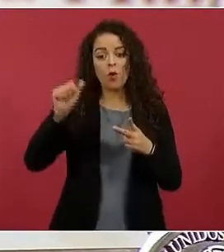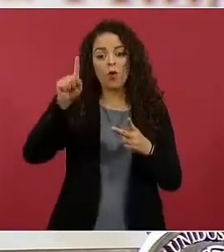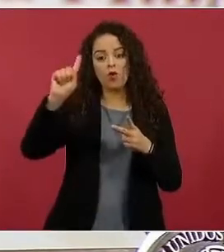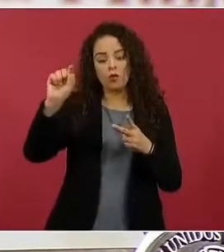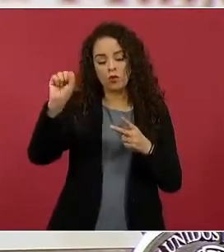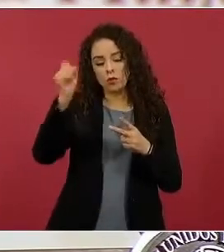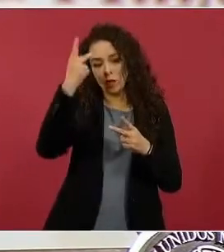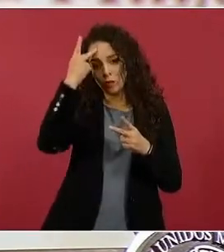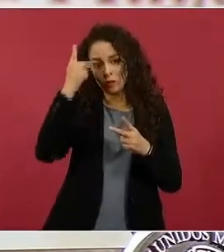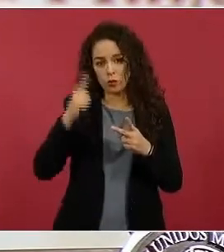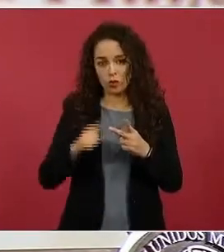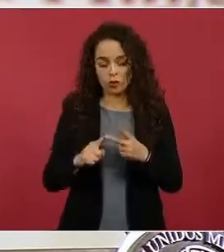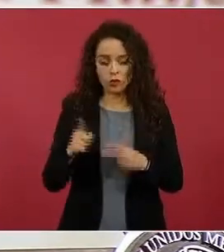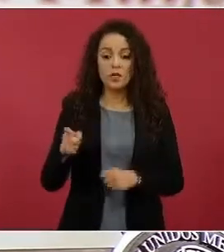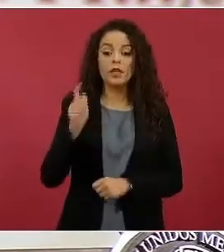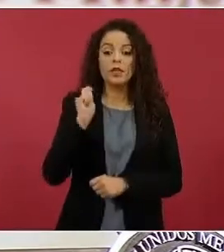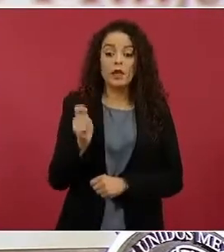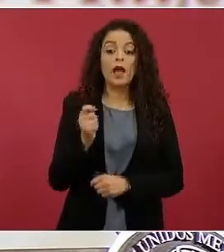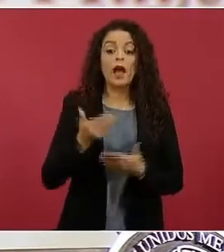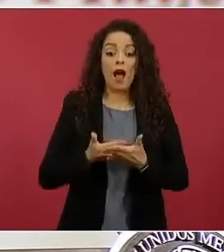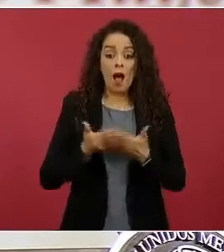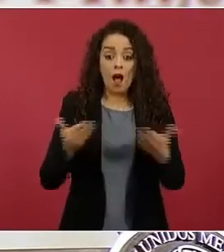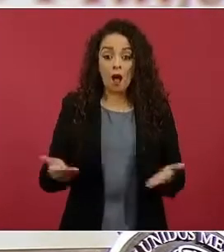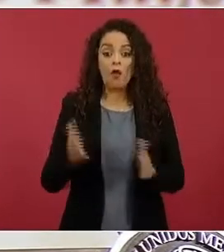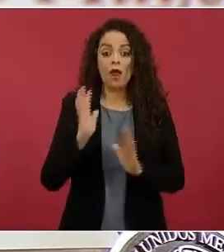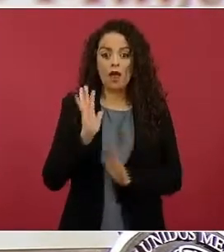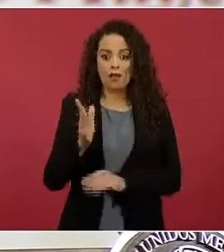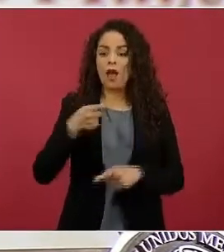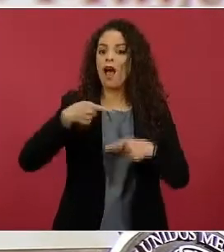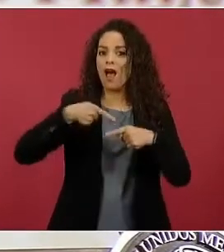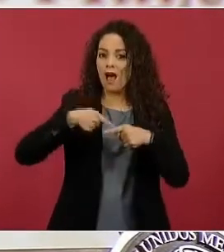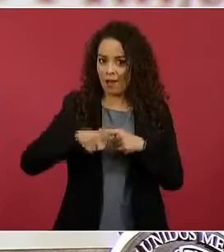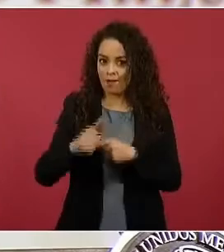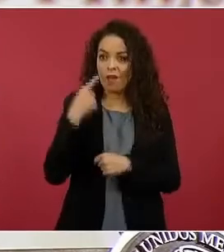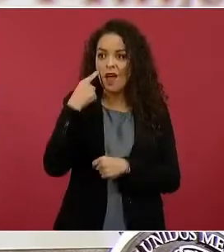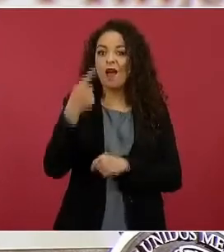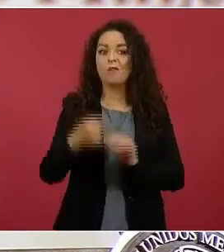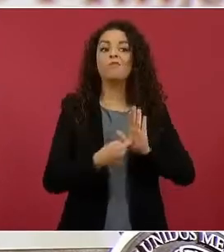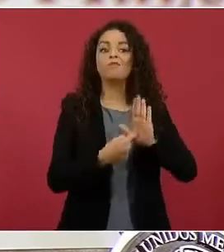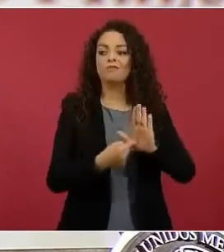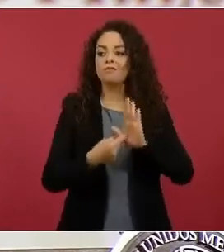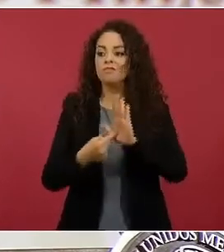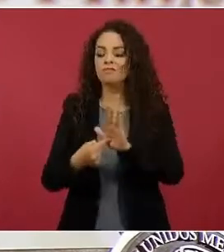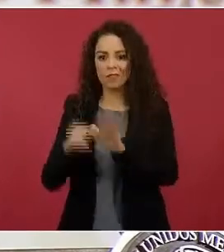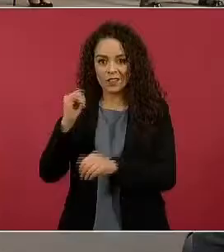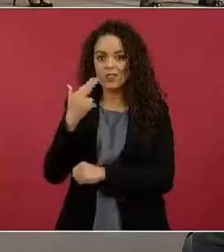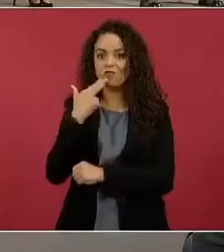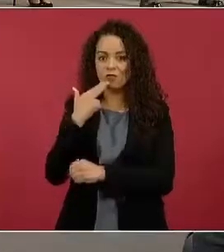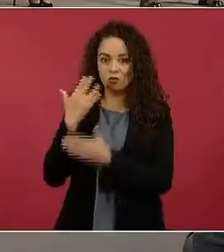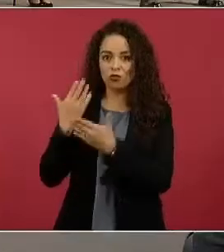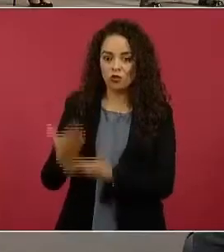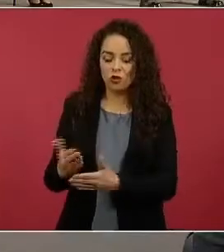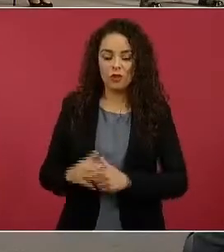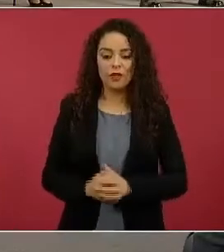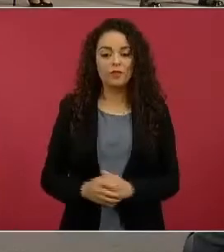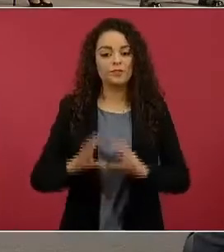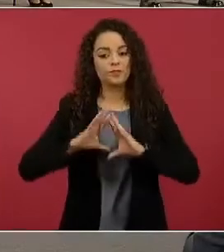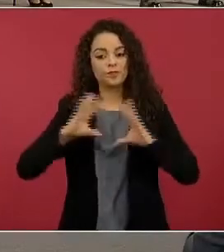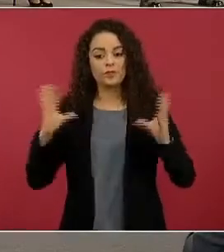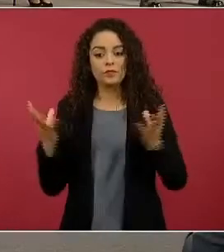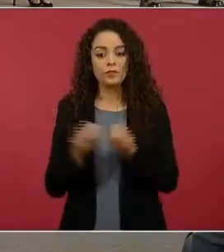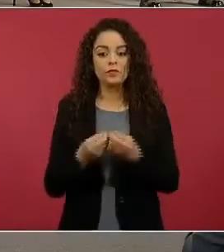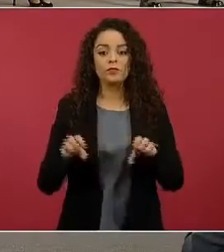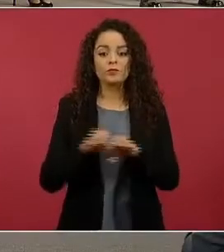que ahora están dando ya los primeros resultados. Junto con ello, se han fortalecido todos los aspectos de